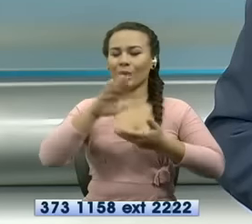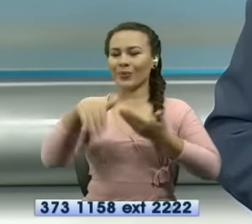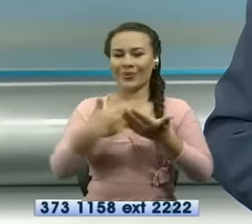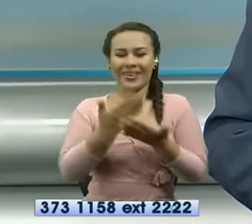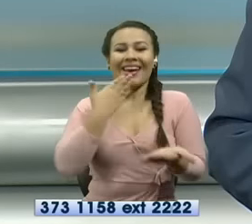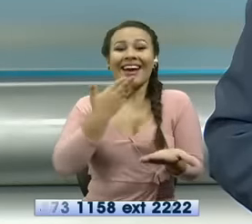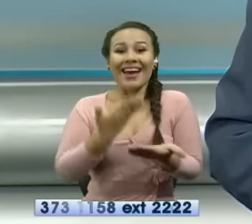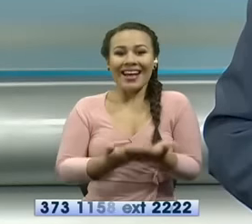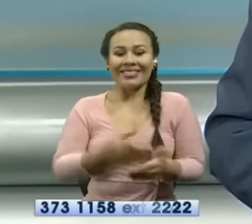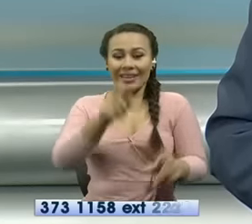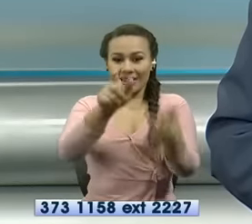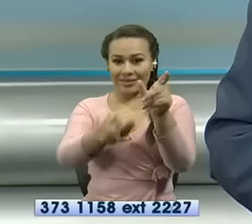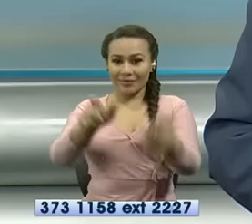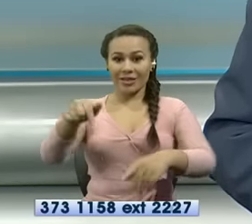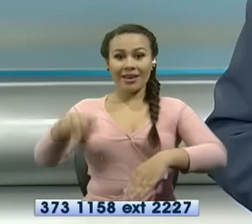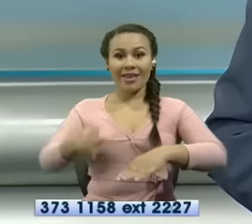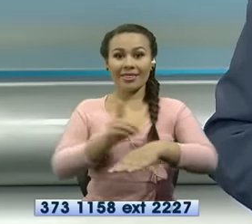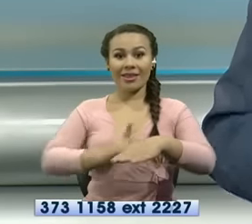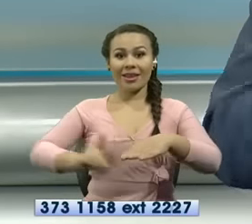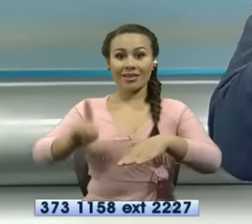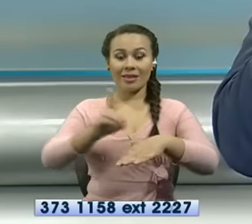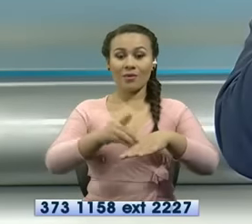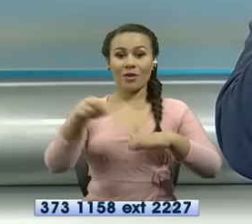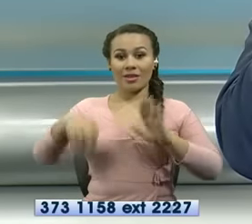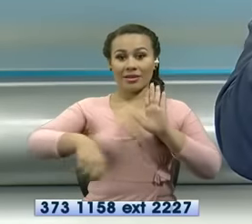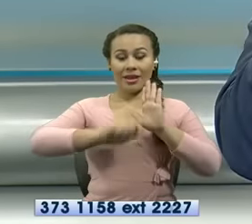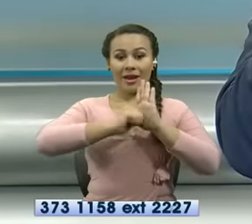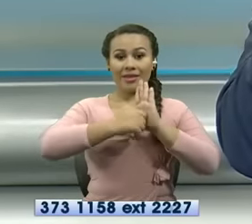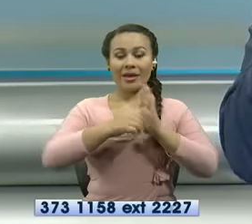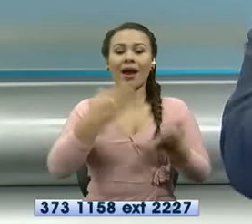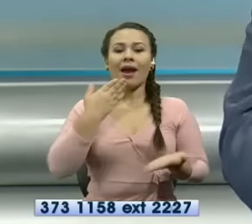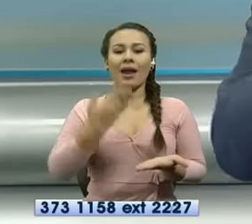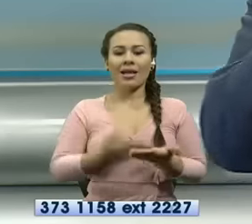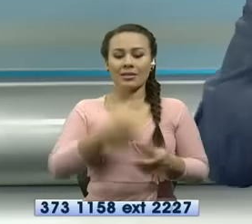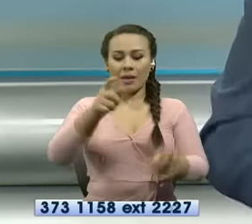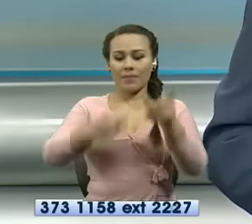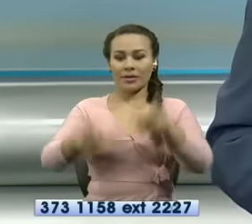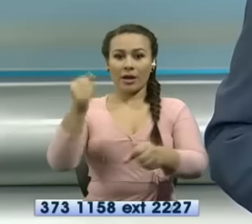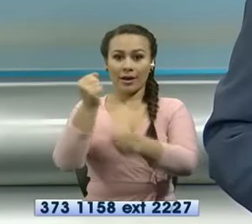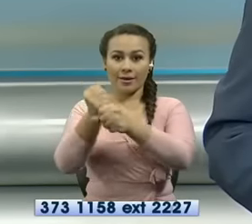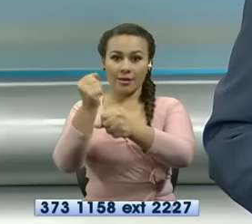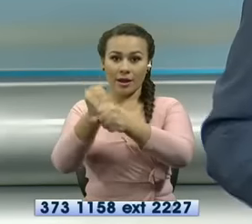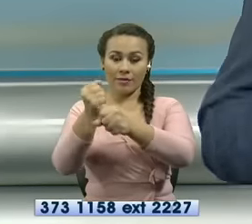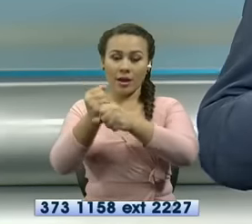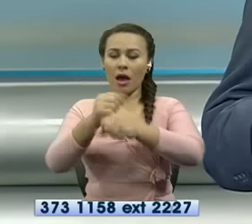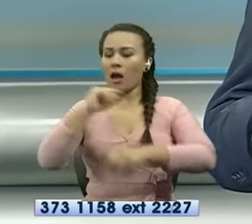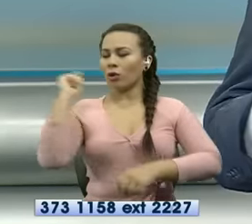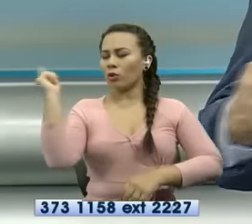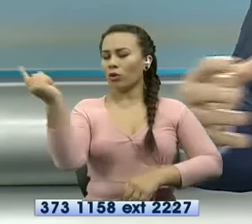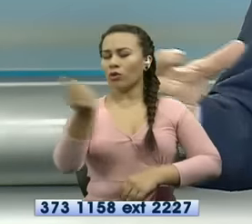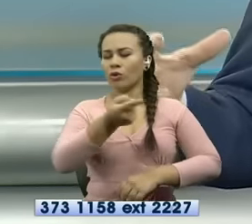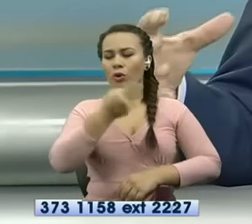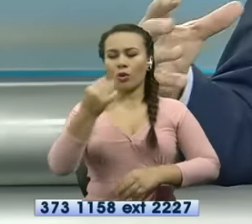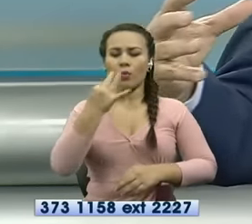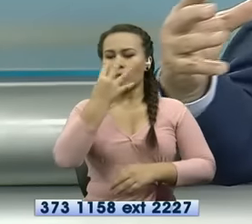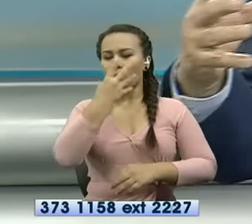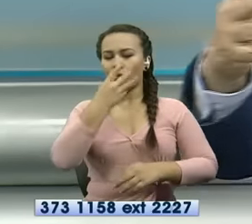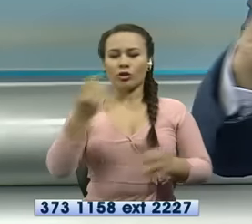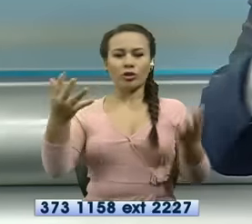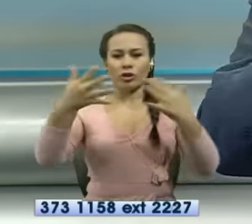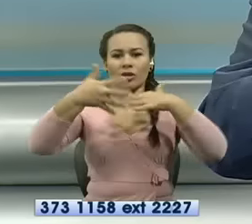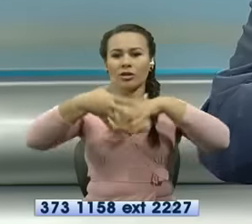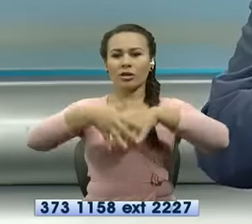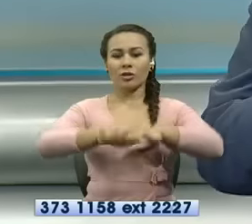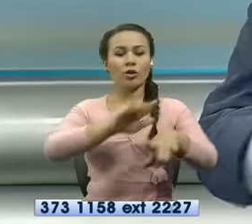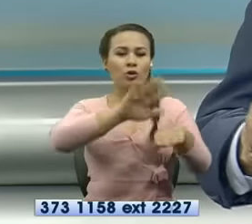gracias a los directivos del canal a la producción del canal que ha logrado una integración